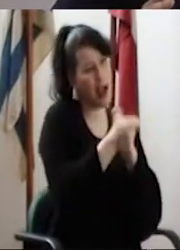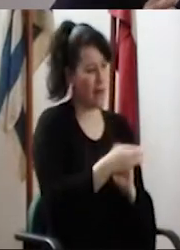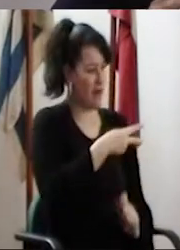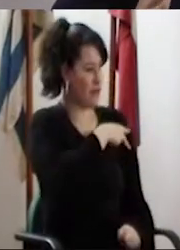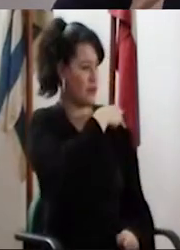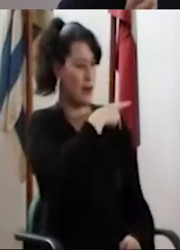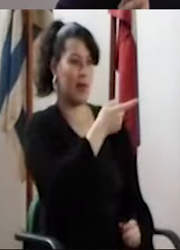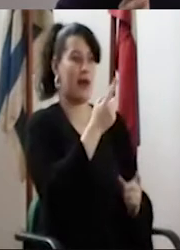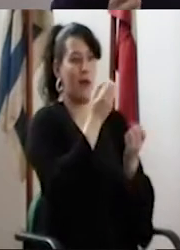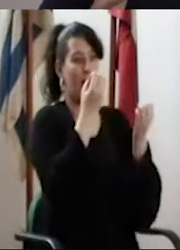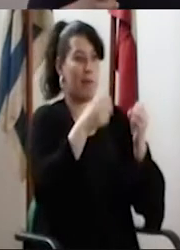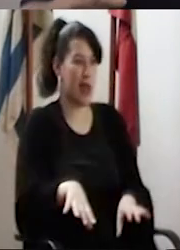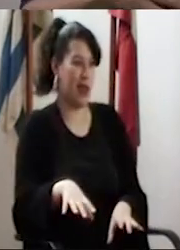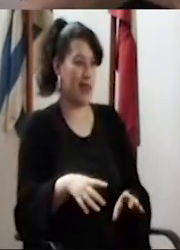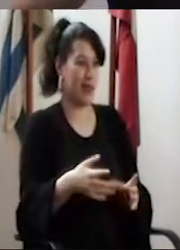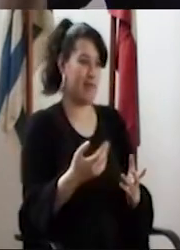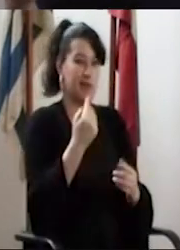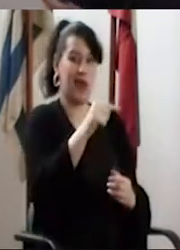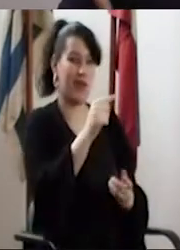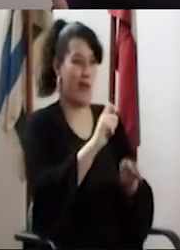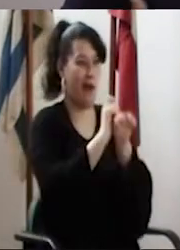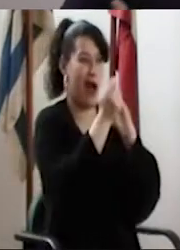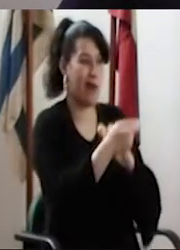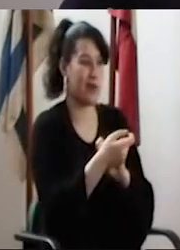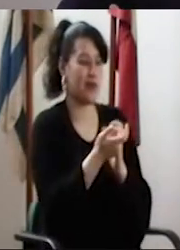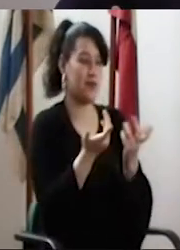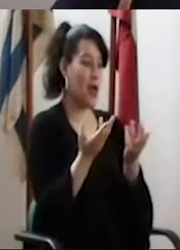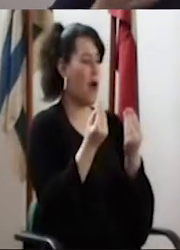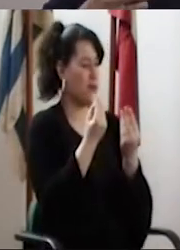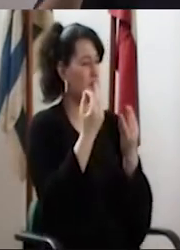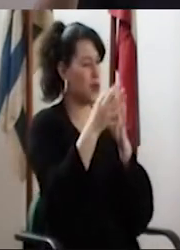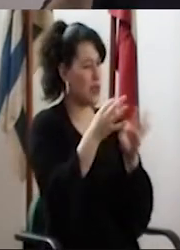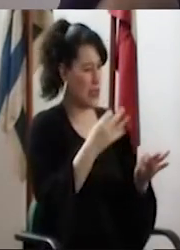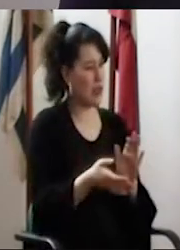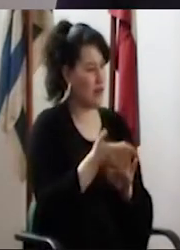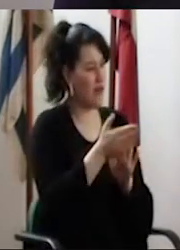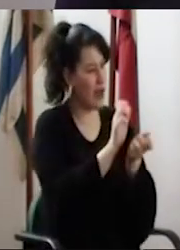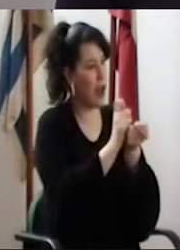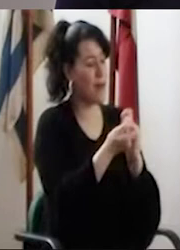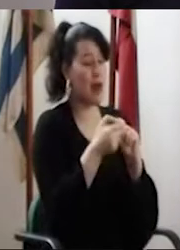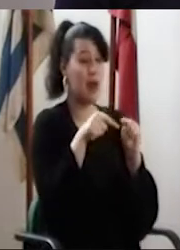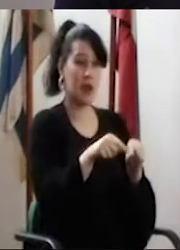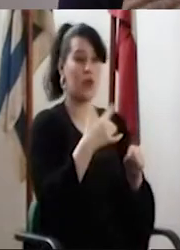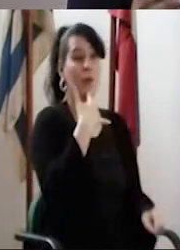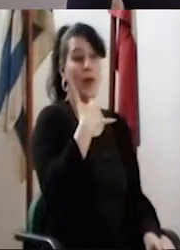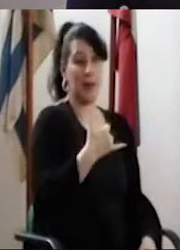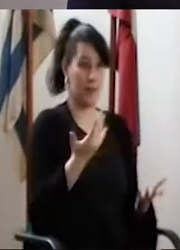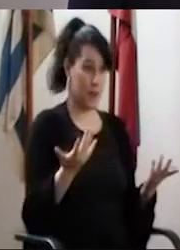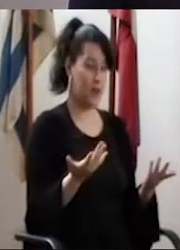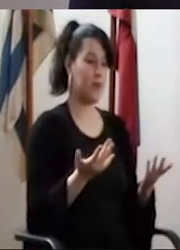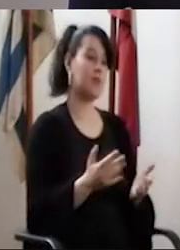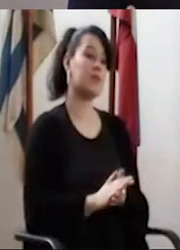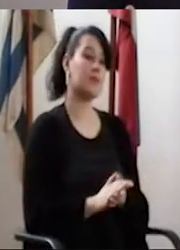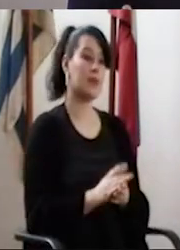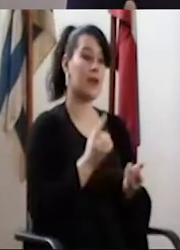hacerlo para que la persona no se vea perjudicada, ¿verdad? Y hay todavía muchos detalles a instrumentar. Esto lo pongo